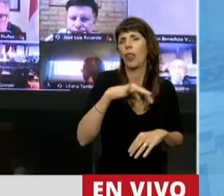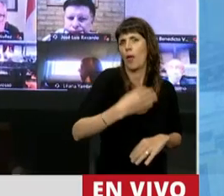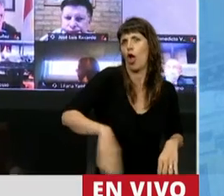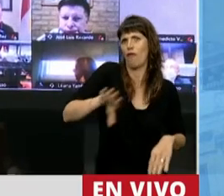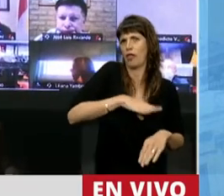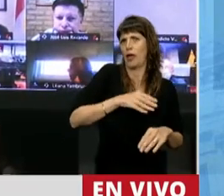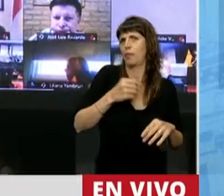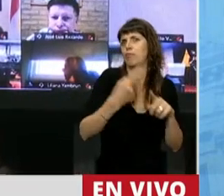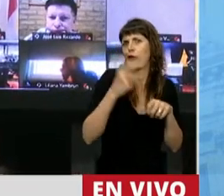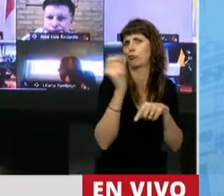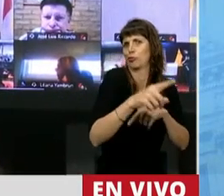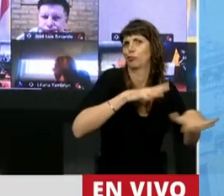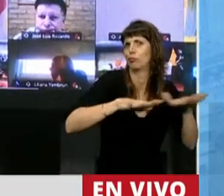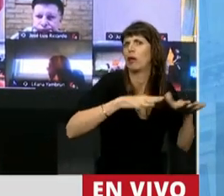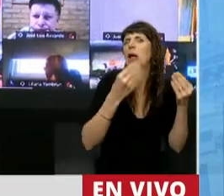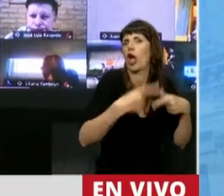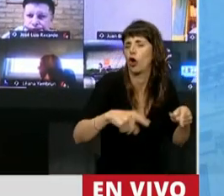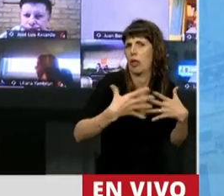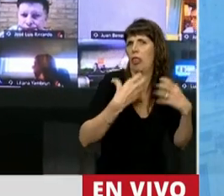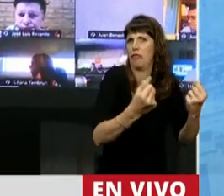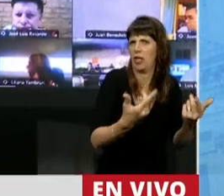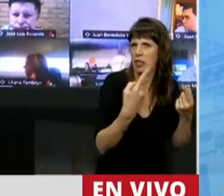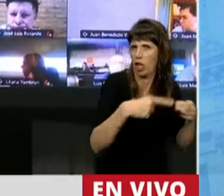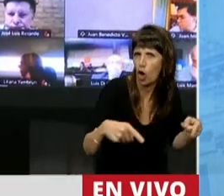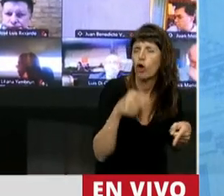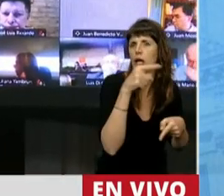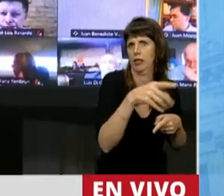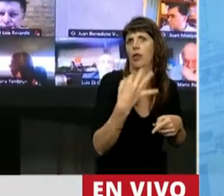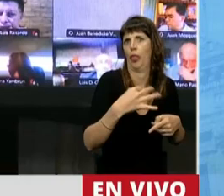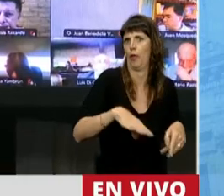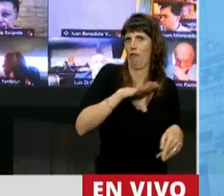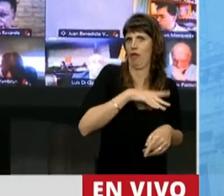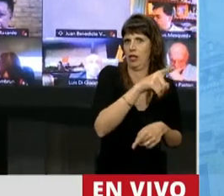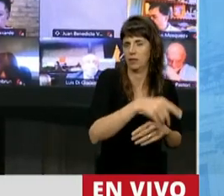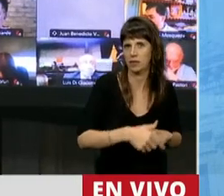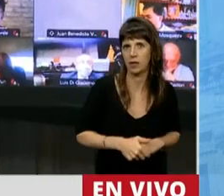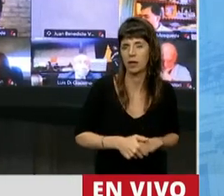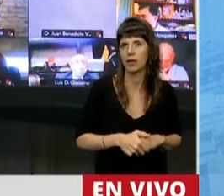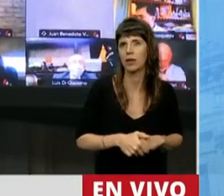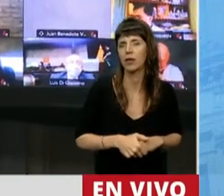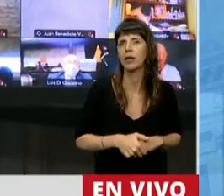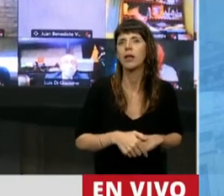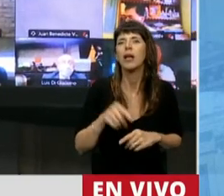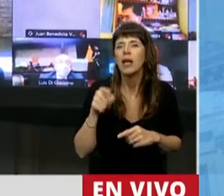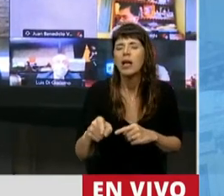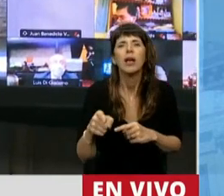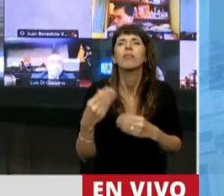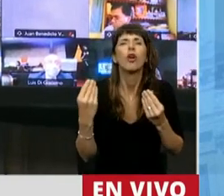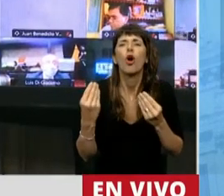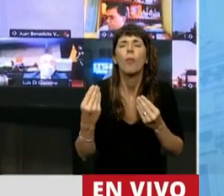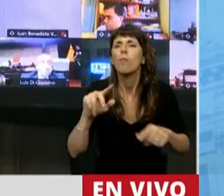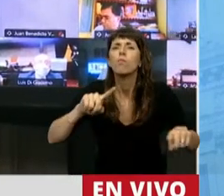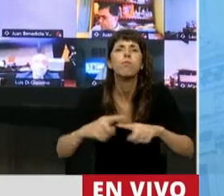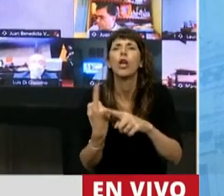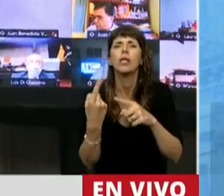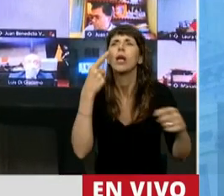hacen y defienden, señor Presidente. Le digo una cosa, y esta es la génesis de la política, que es la búsqueda de la verdad.